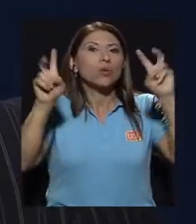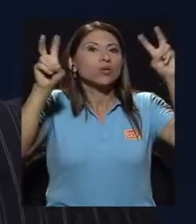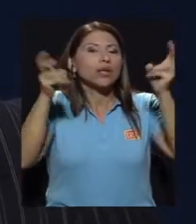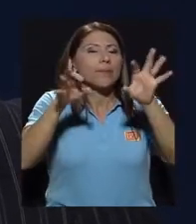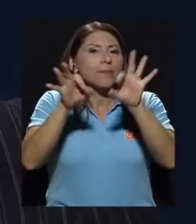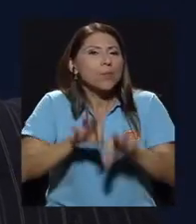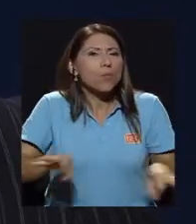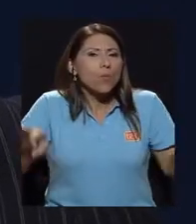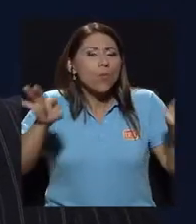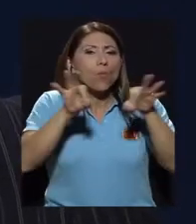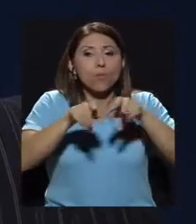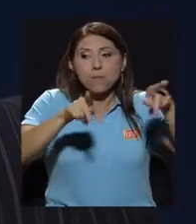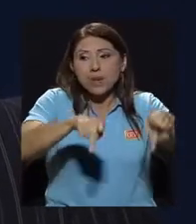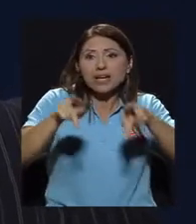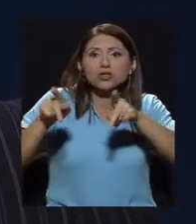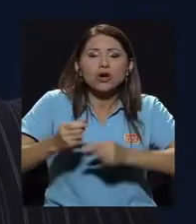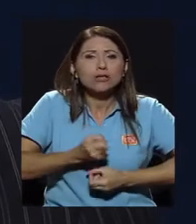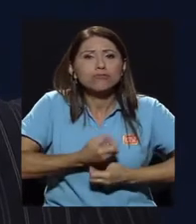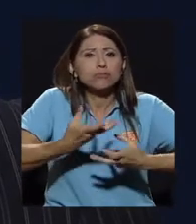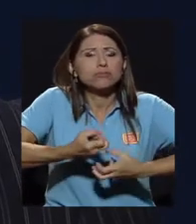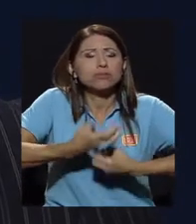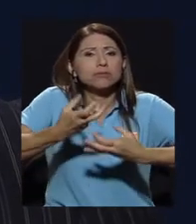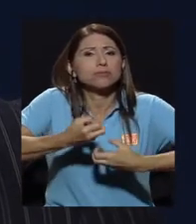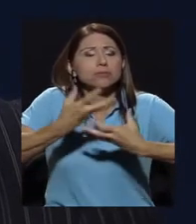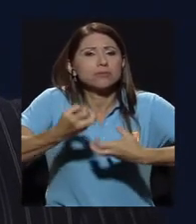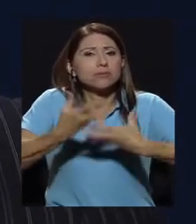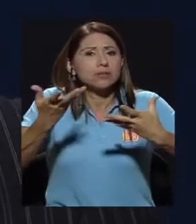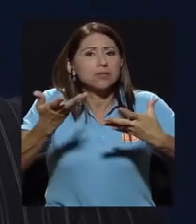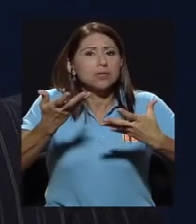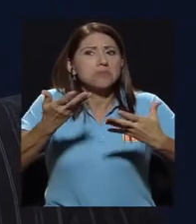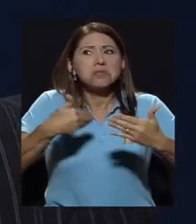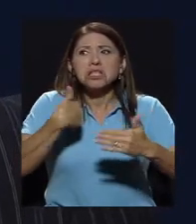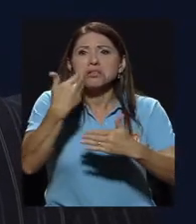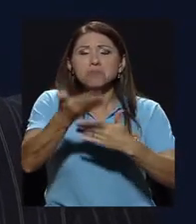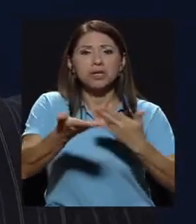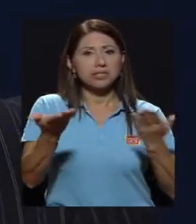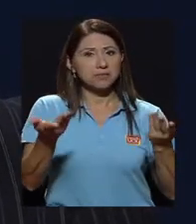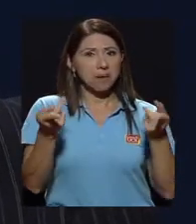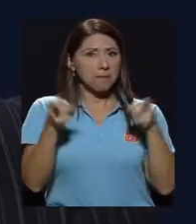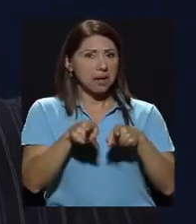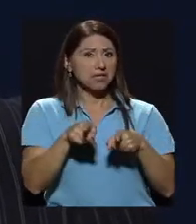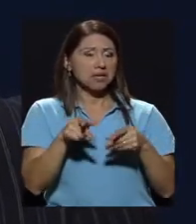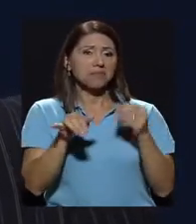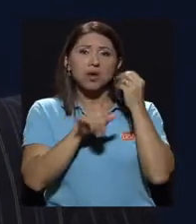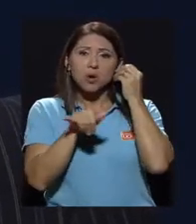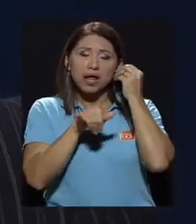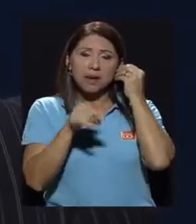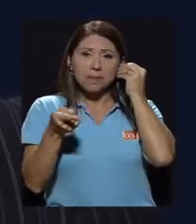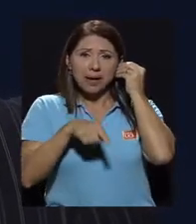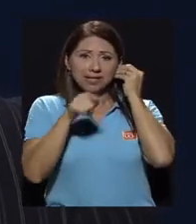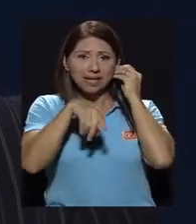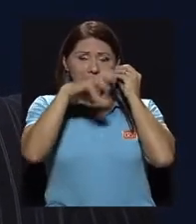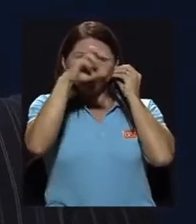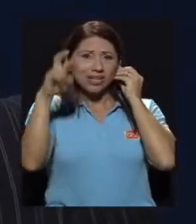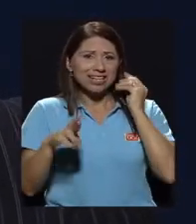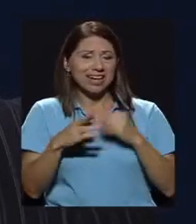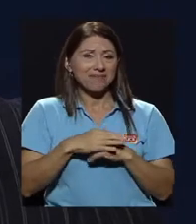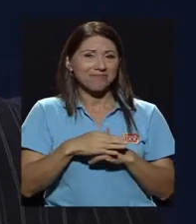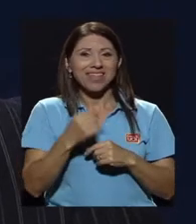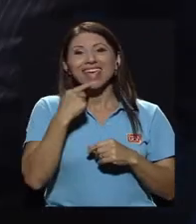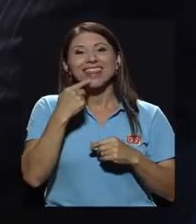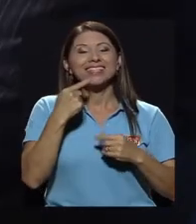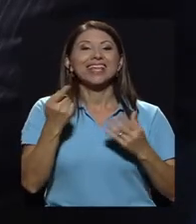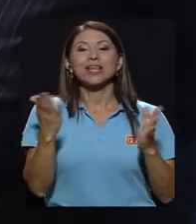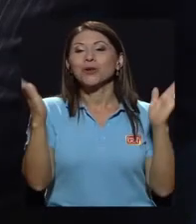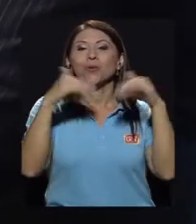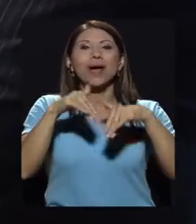muy importante donde las personas se manifiestan y luego pasa lo que pasa en Costa Rica y en las noticias dicen, ¿no? Que no hay escándalo que dure tres